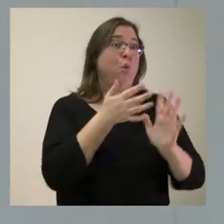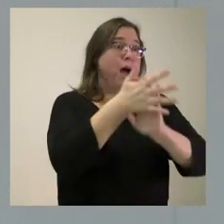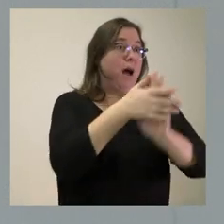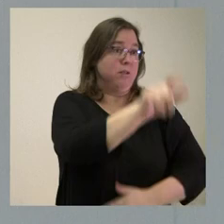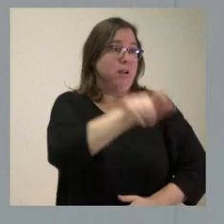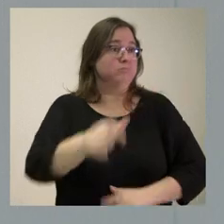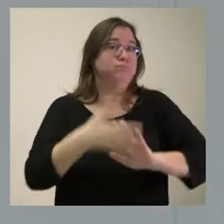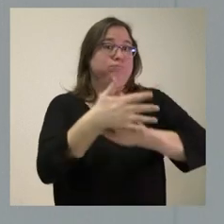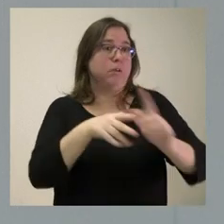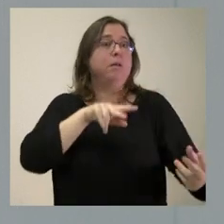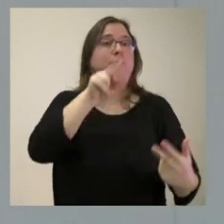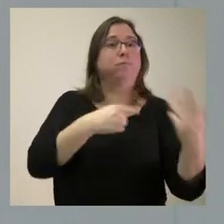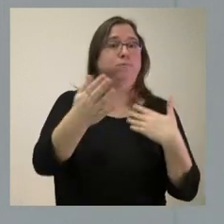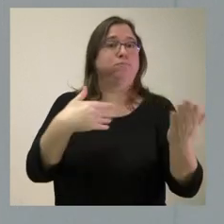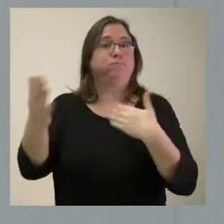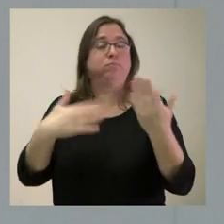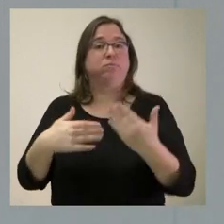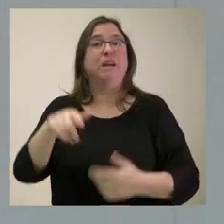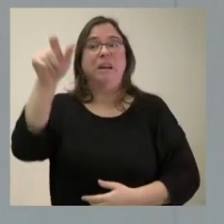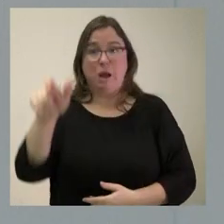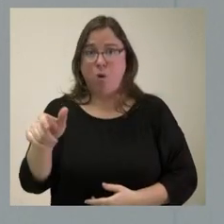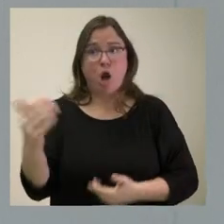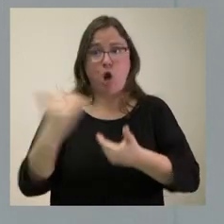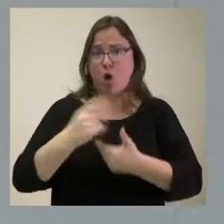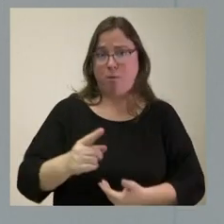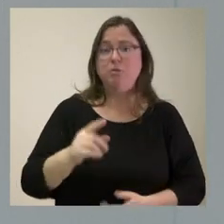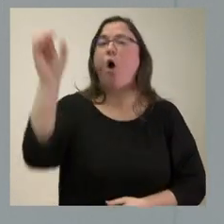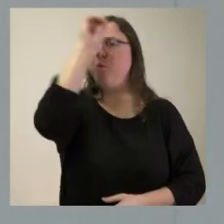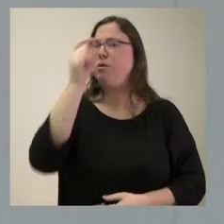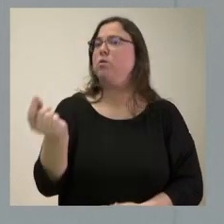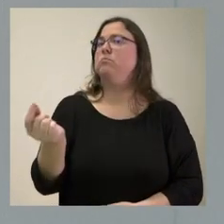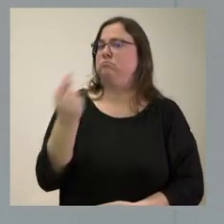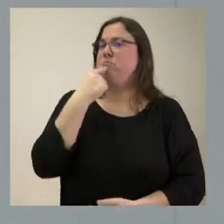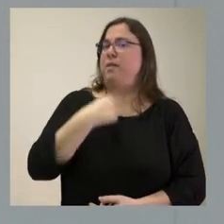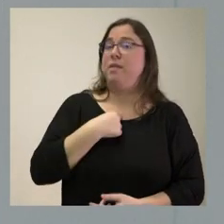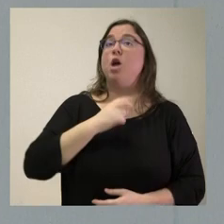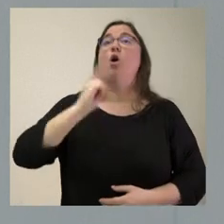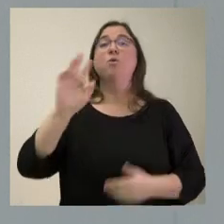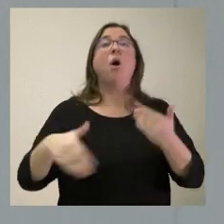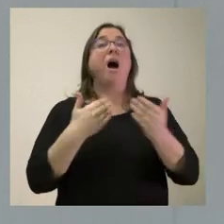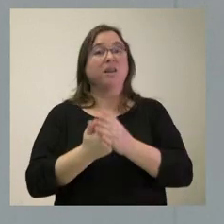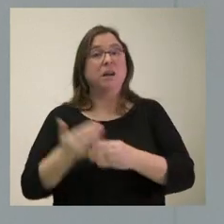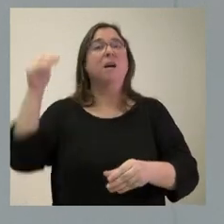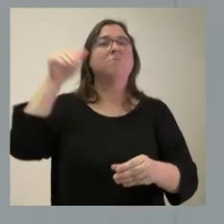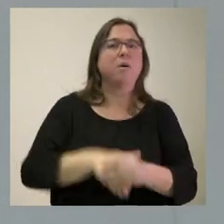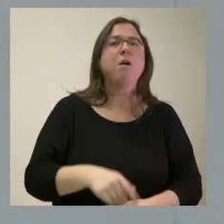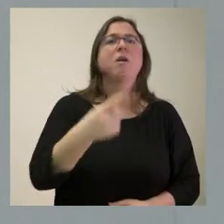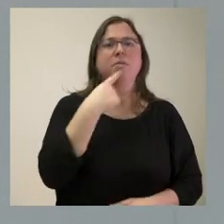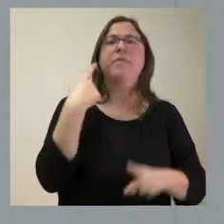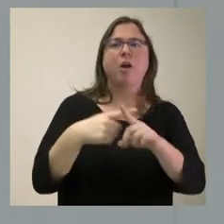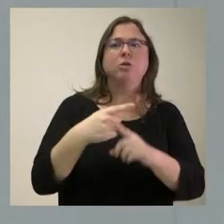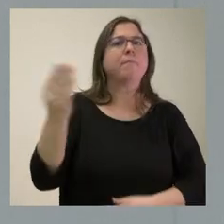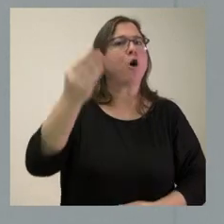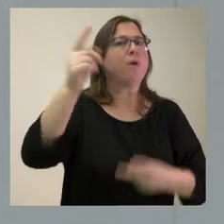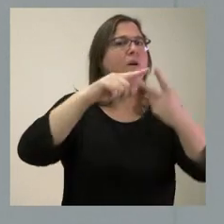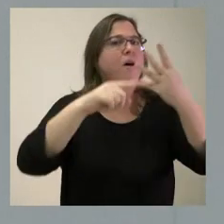pues hay mucha gente que no te ha votado y que te da su opinión y hay mucha gente que incluso votándote te dice cosas en las que tienes que mejorar